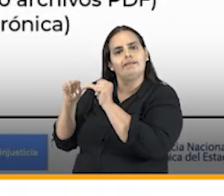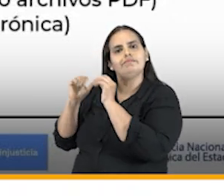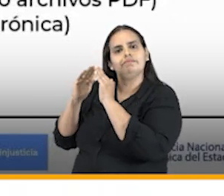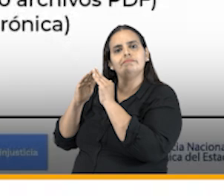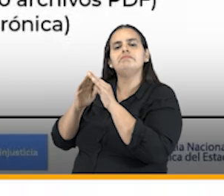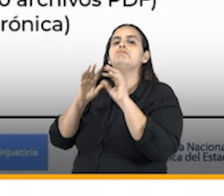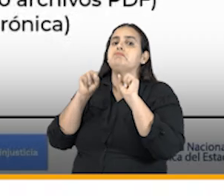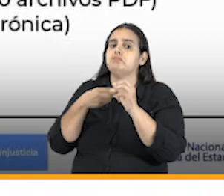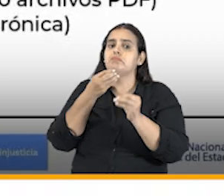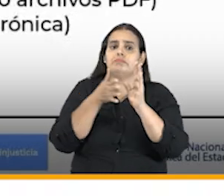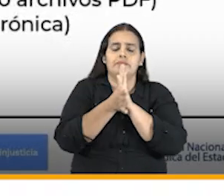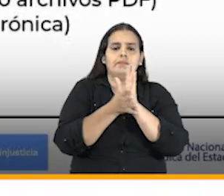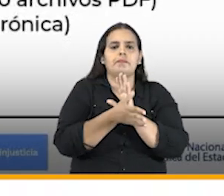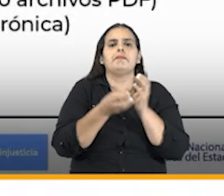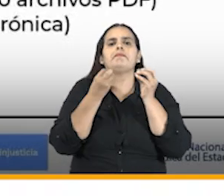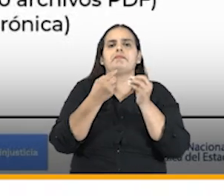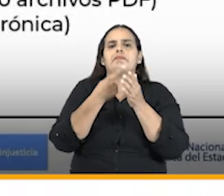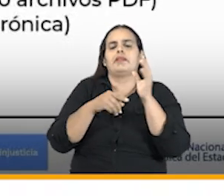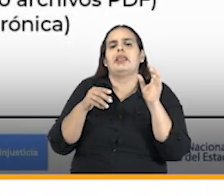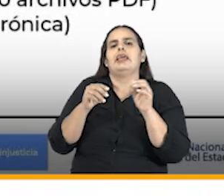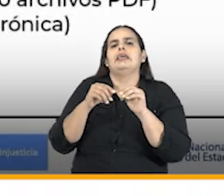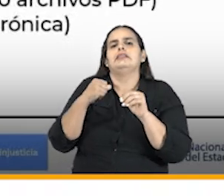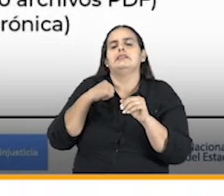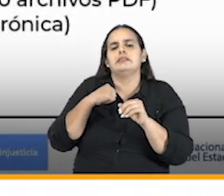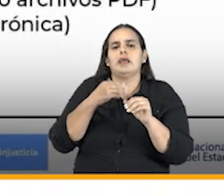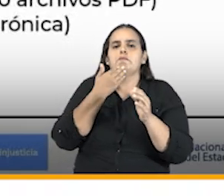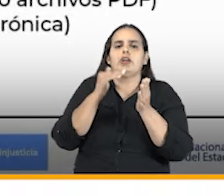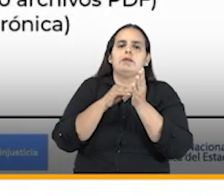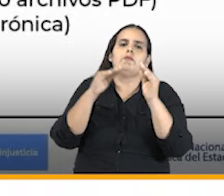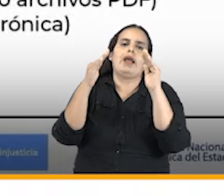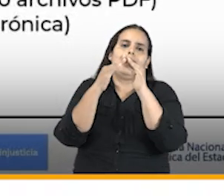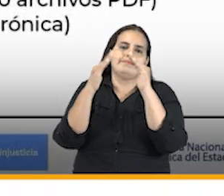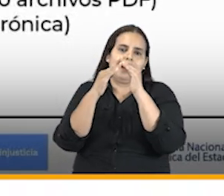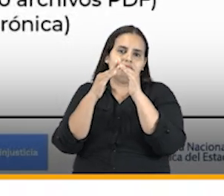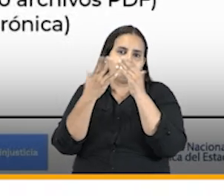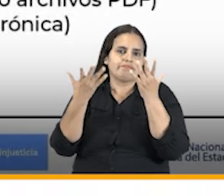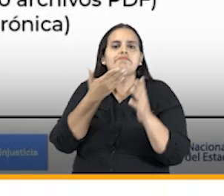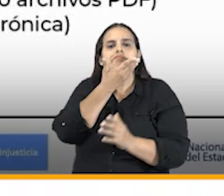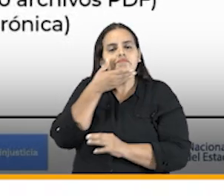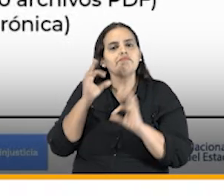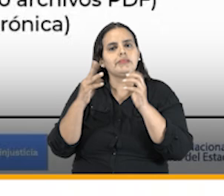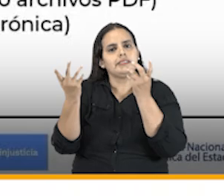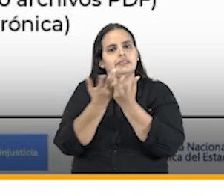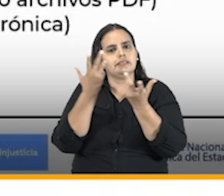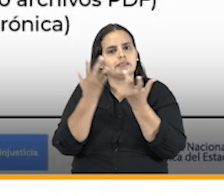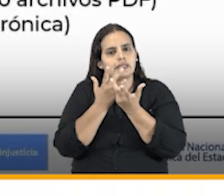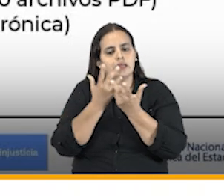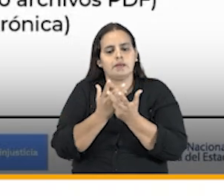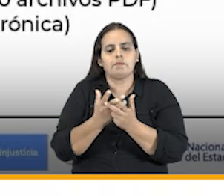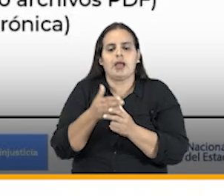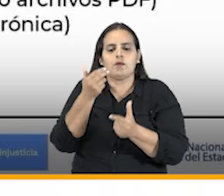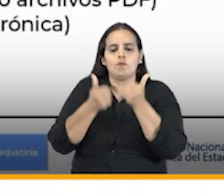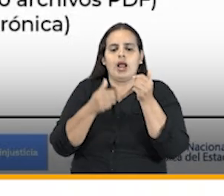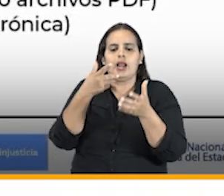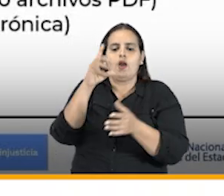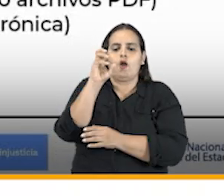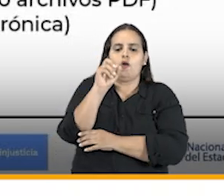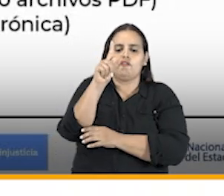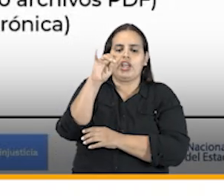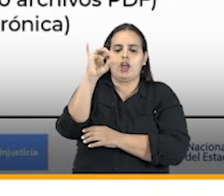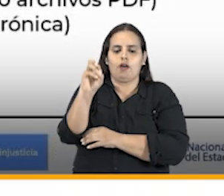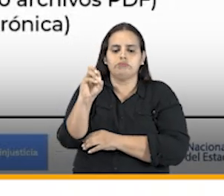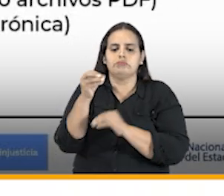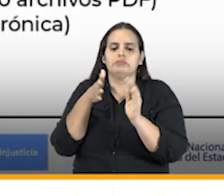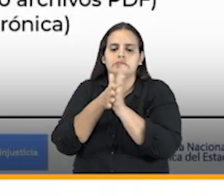y eso implica aplicaciones de conexión remota para trabajo en casa hemos mejorado el sistema Orfeo que es el que permite la